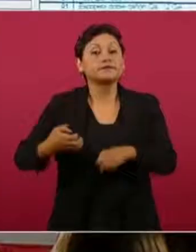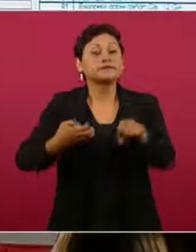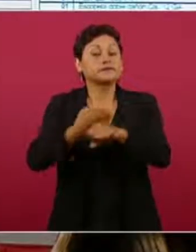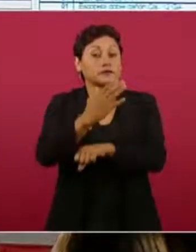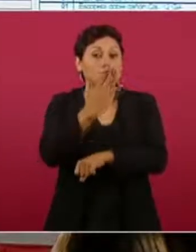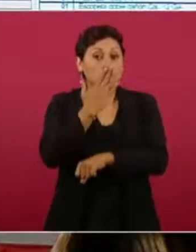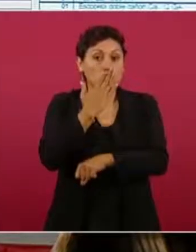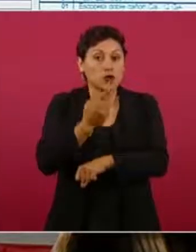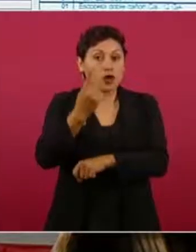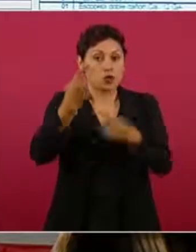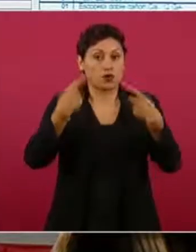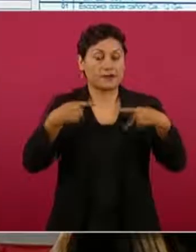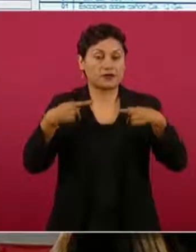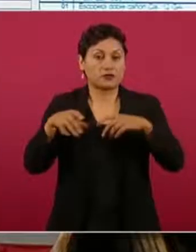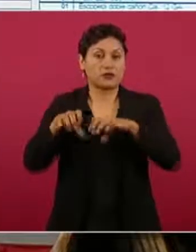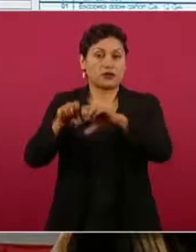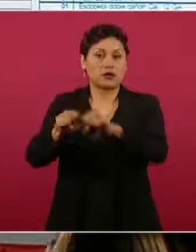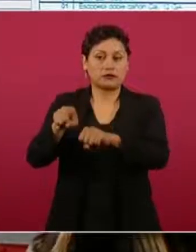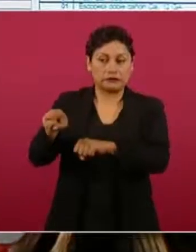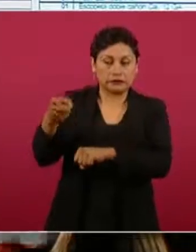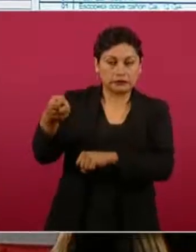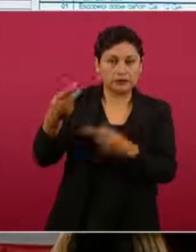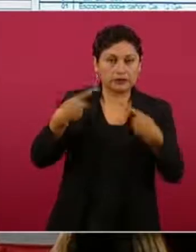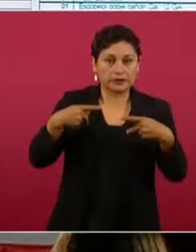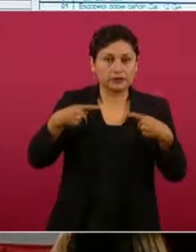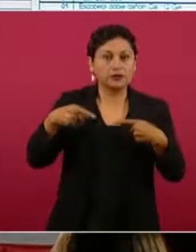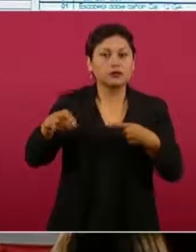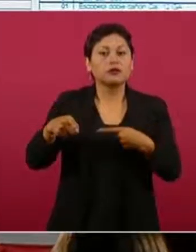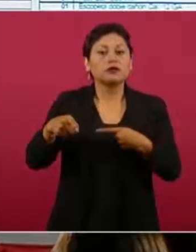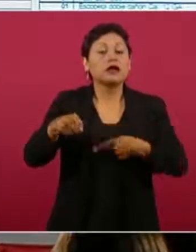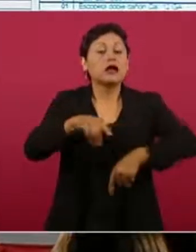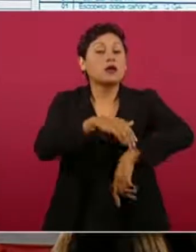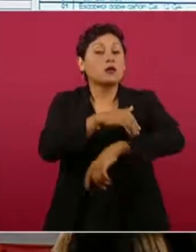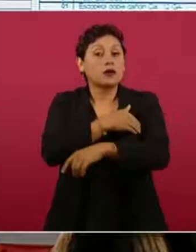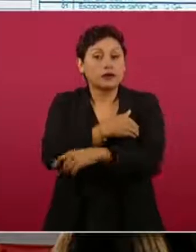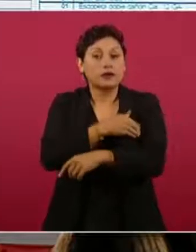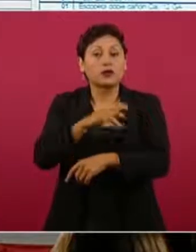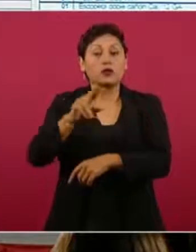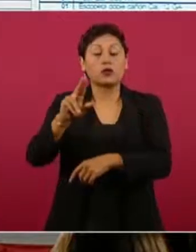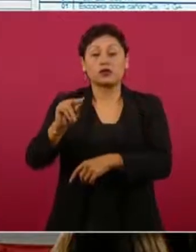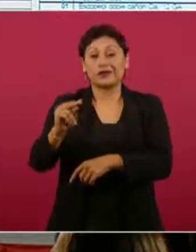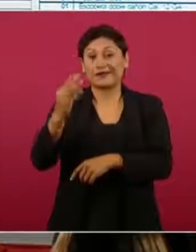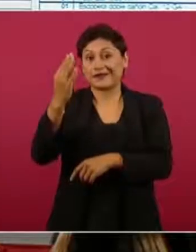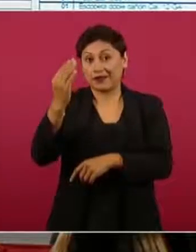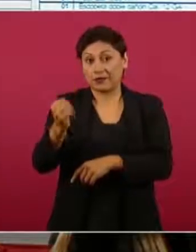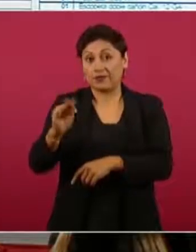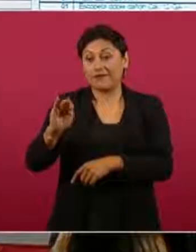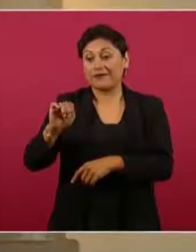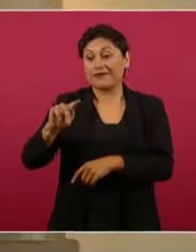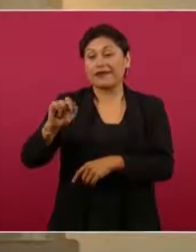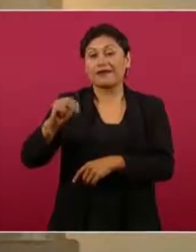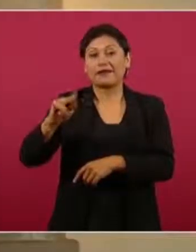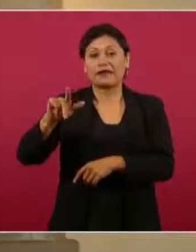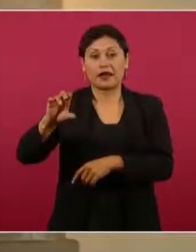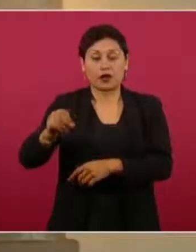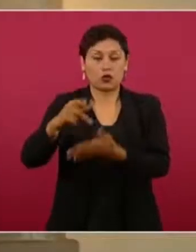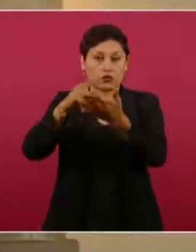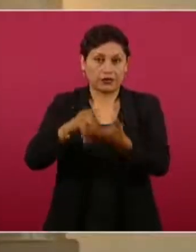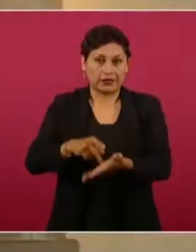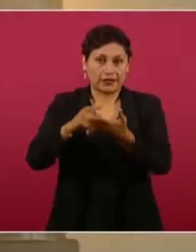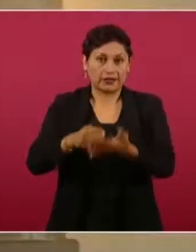una persona quien transportaba 89 kilos de fentanilo en 816 mil